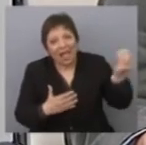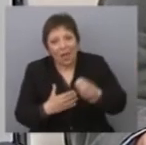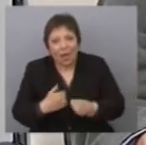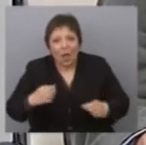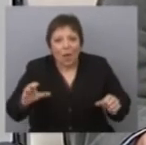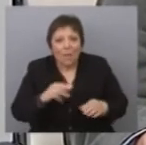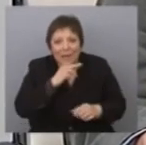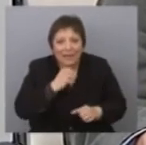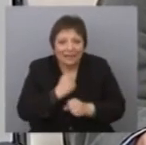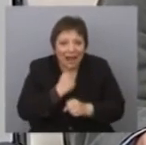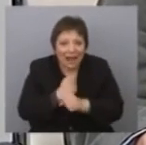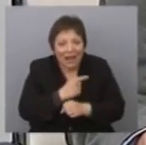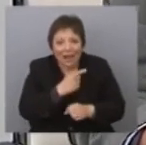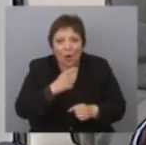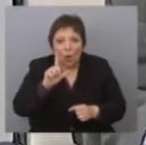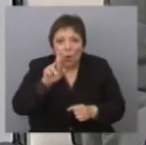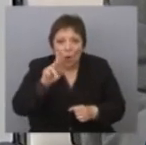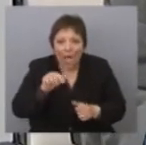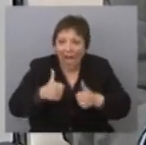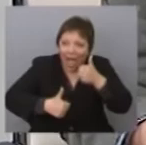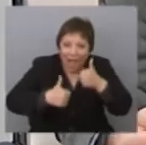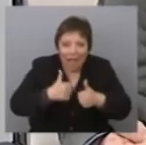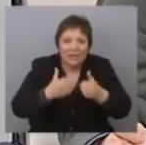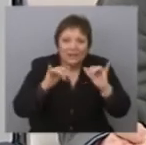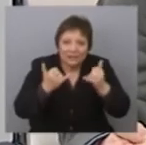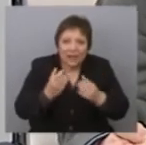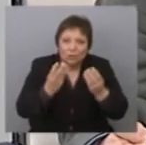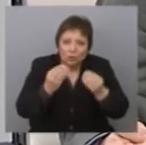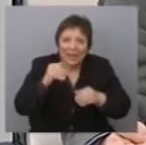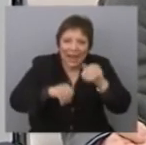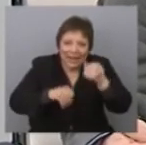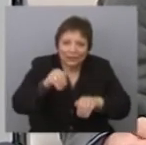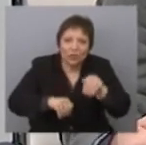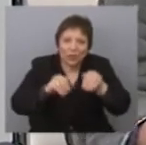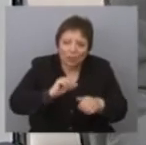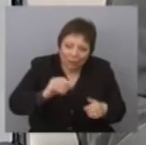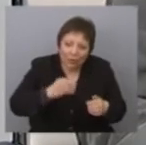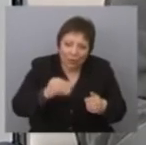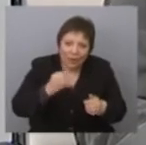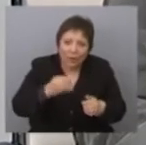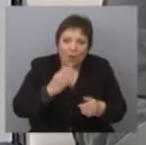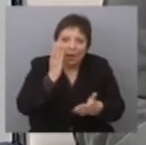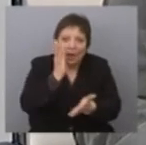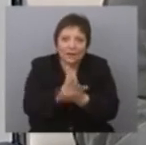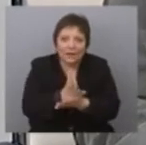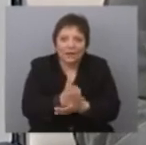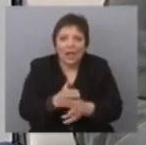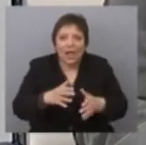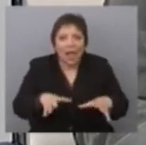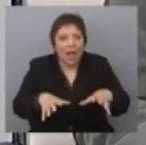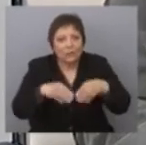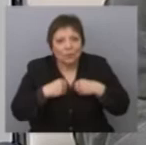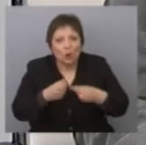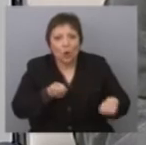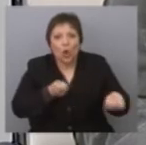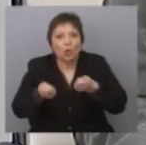metalúrgico, de un competidor que había hecho ya varias elecciones y había perdido, pero que asumía el compromiso de